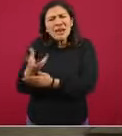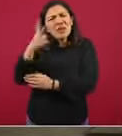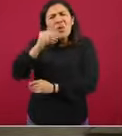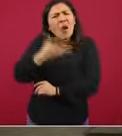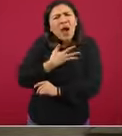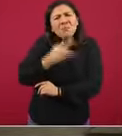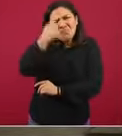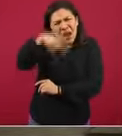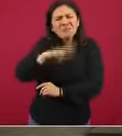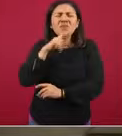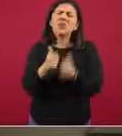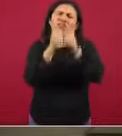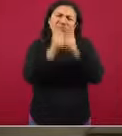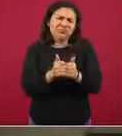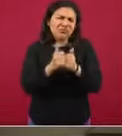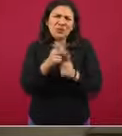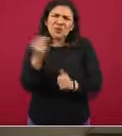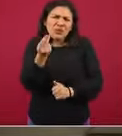no salgas. Eso es importante.